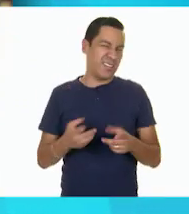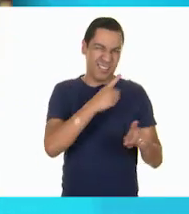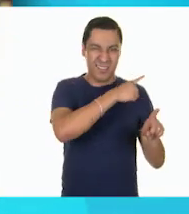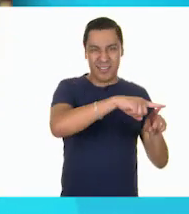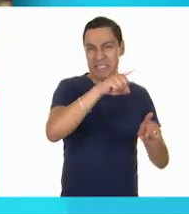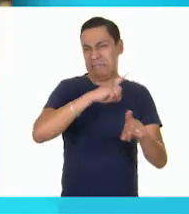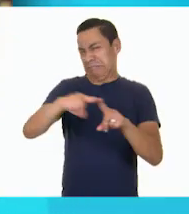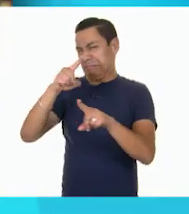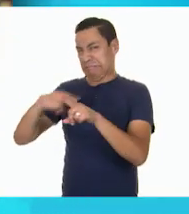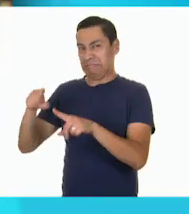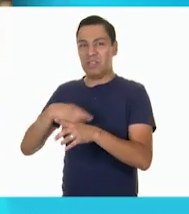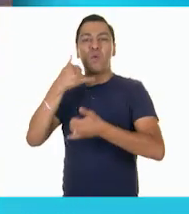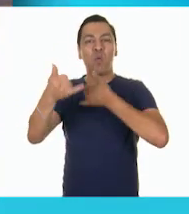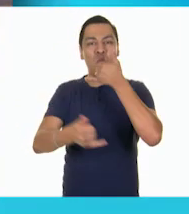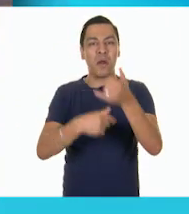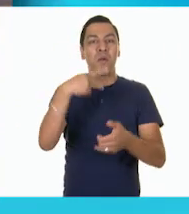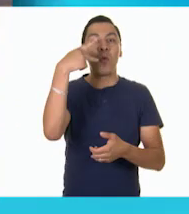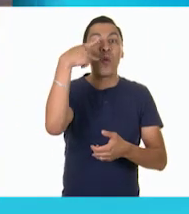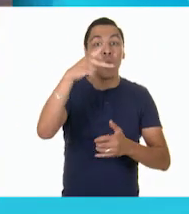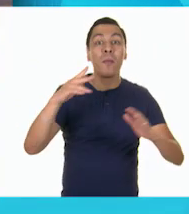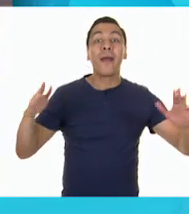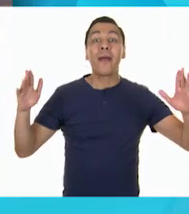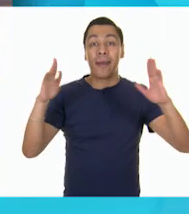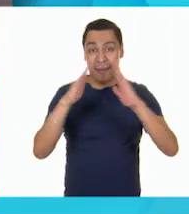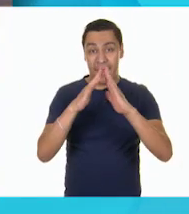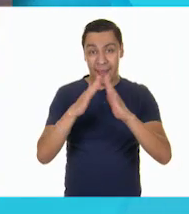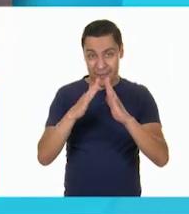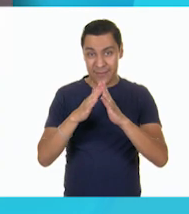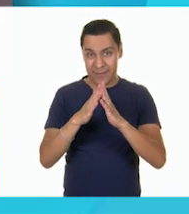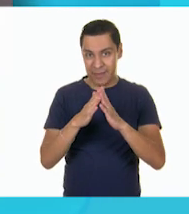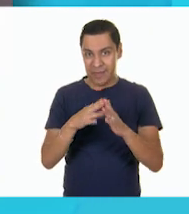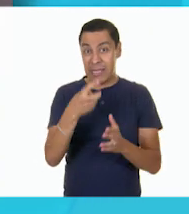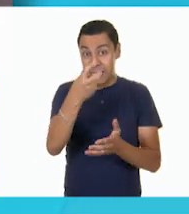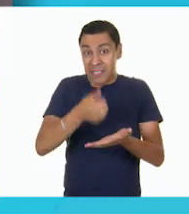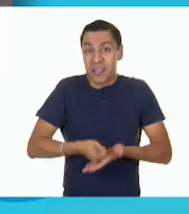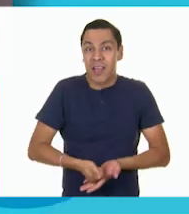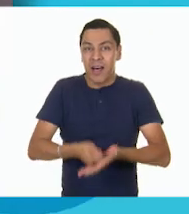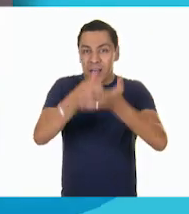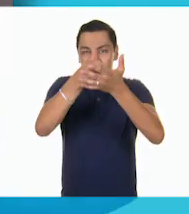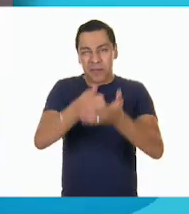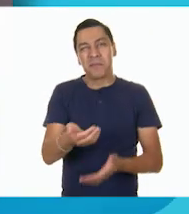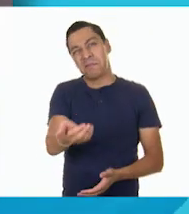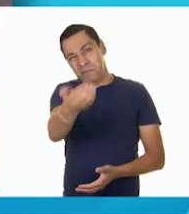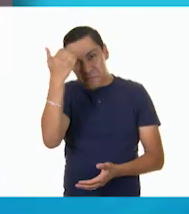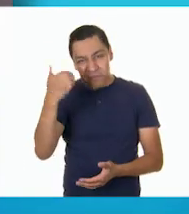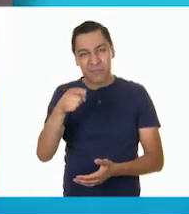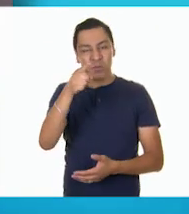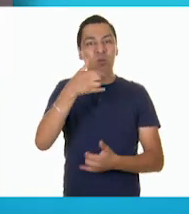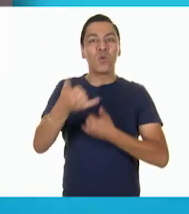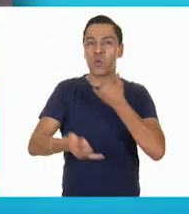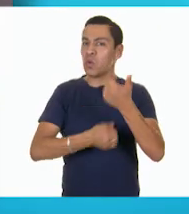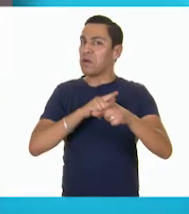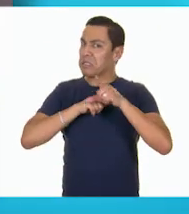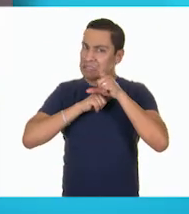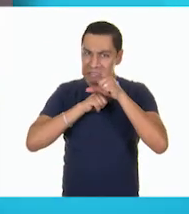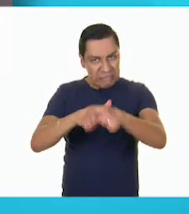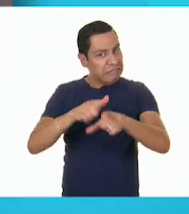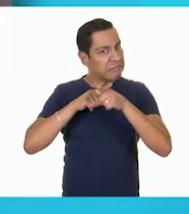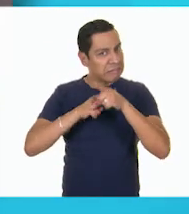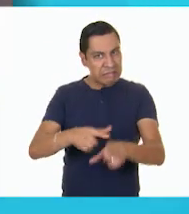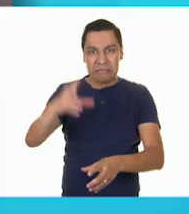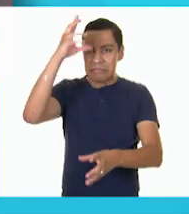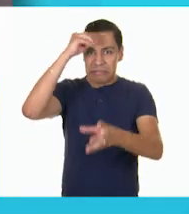existen múltiples formas de jugar y el juego tiene múltiples beneficios. Yo te invito a que sigas jugando para que puedas seguir